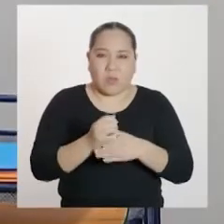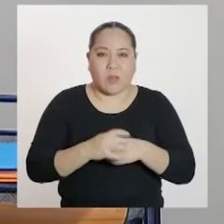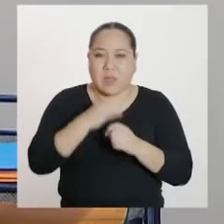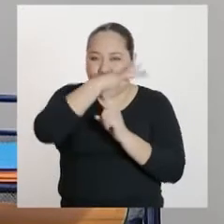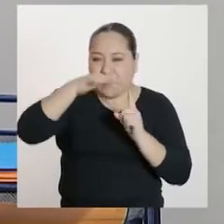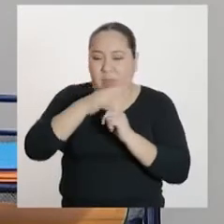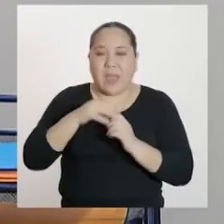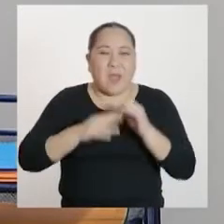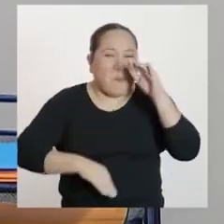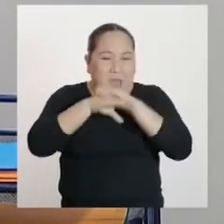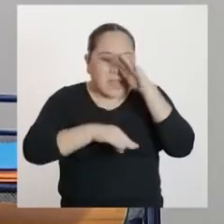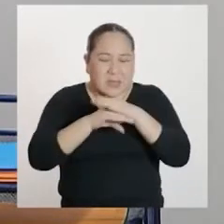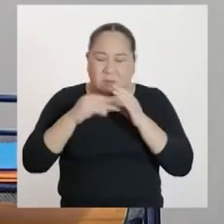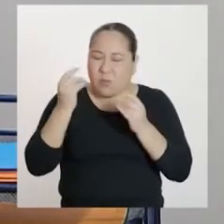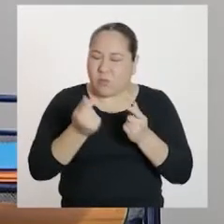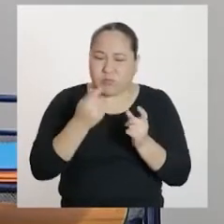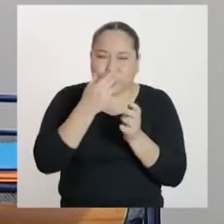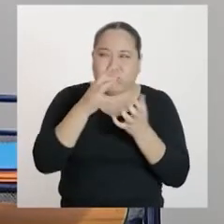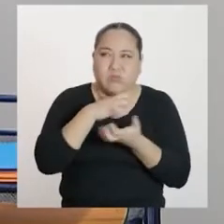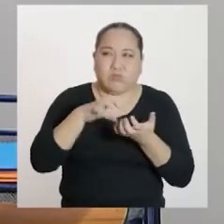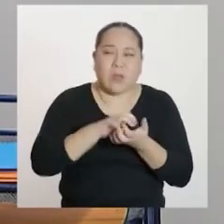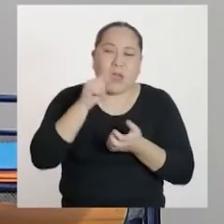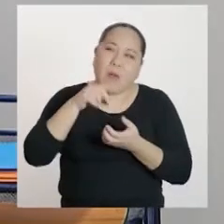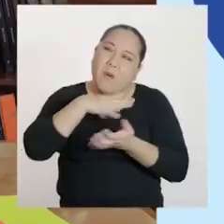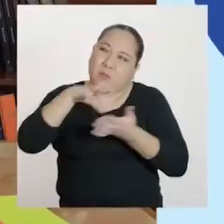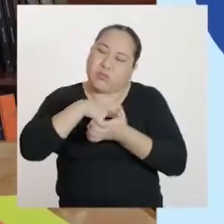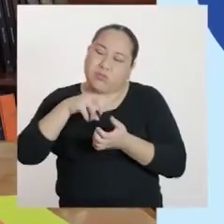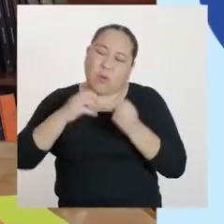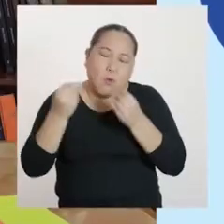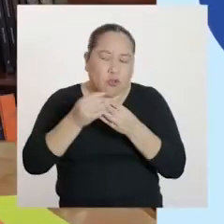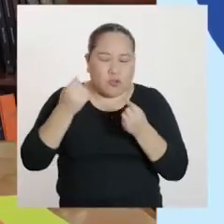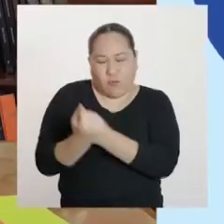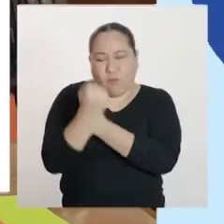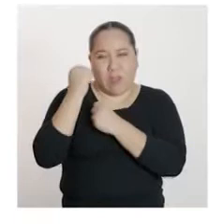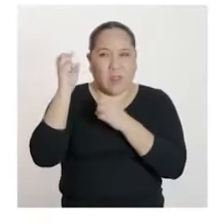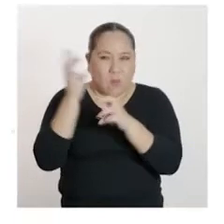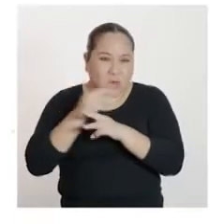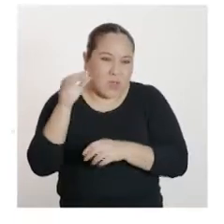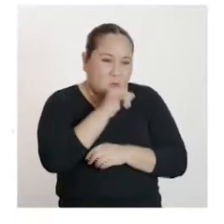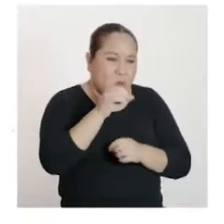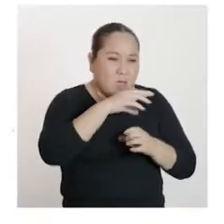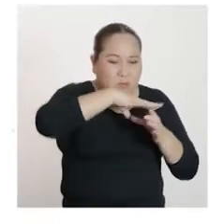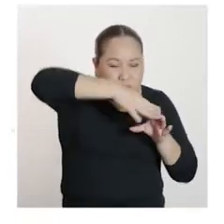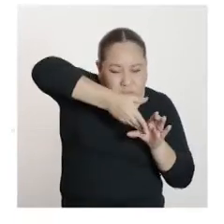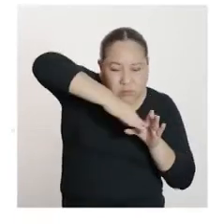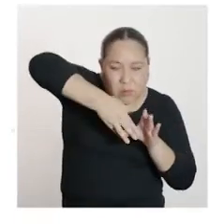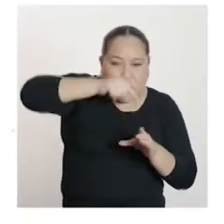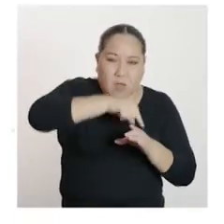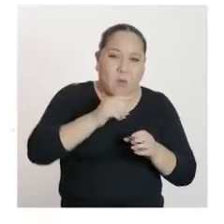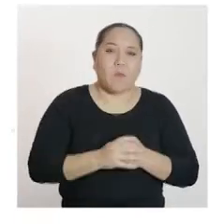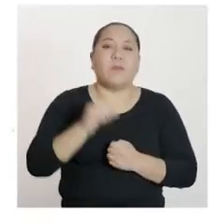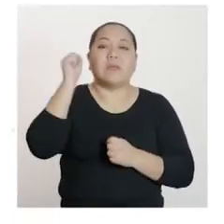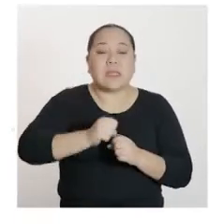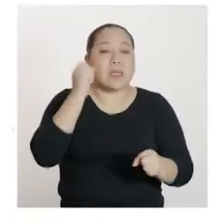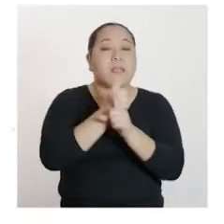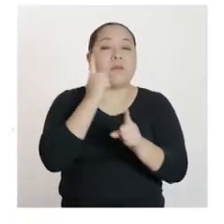máximo volumen de mezcla corresponde al máximo volumen del molde? Así es. Trabajaremos con los coeficientes de la